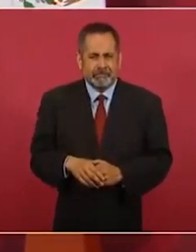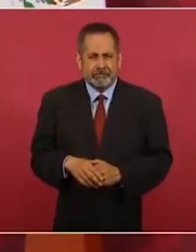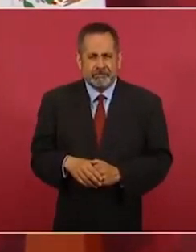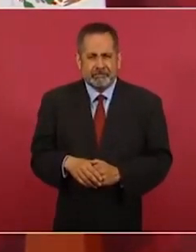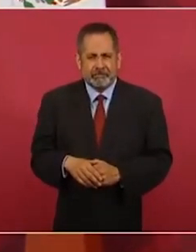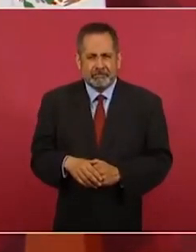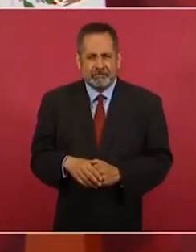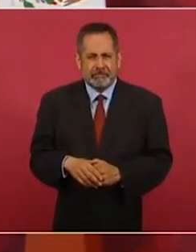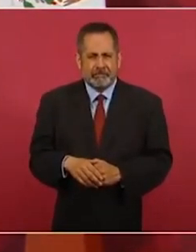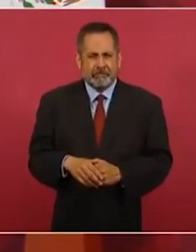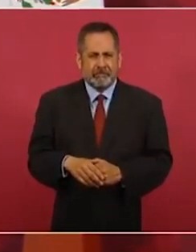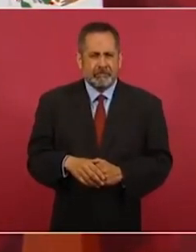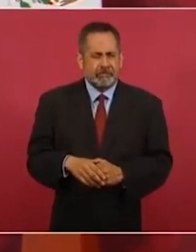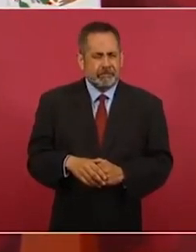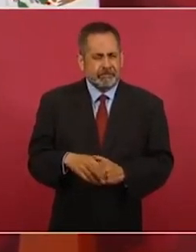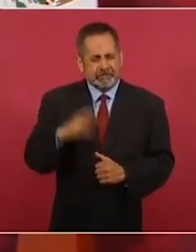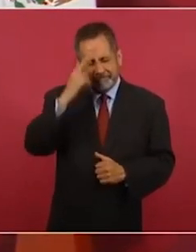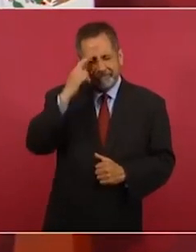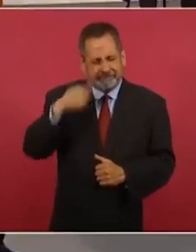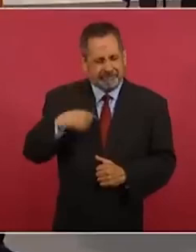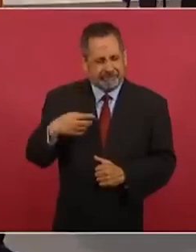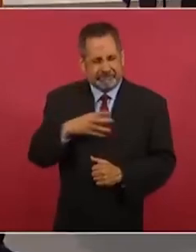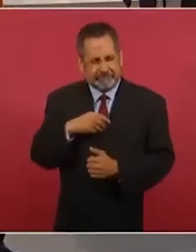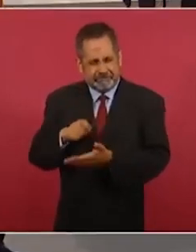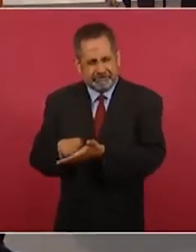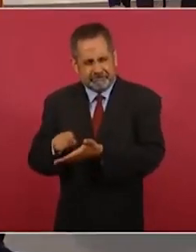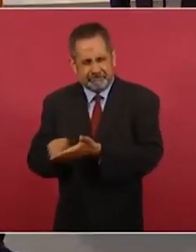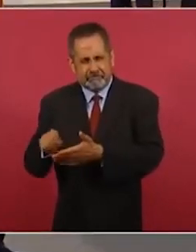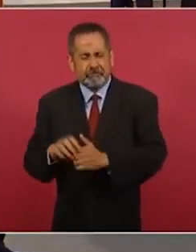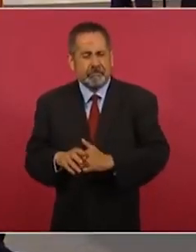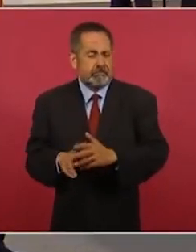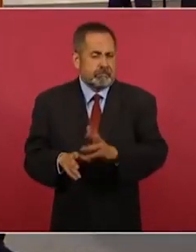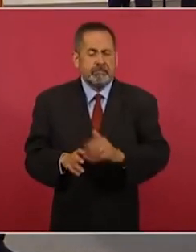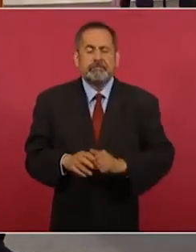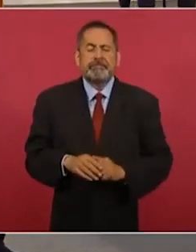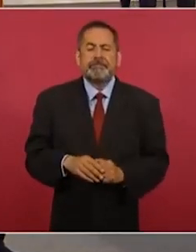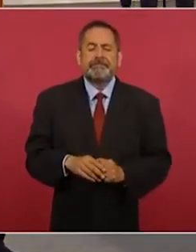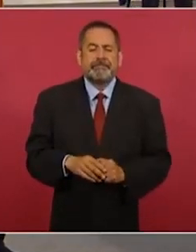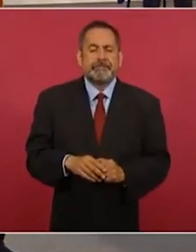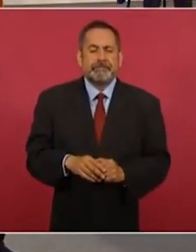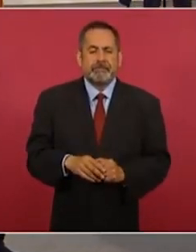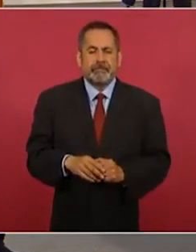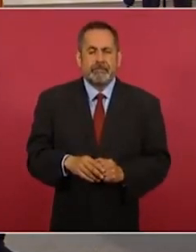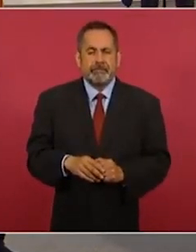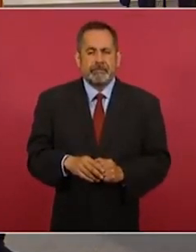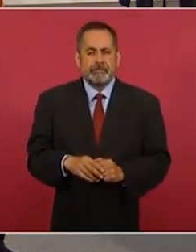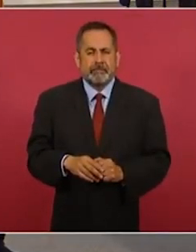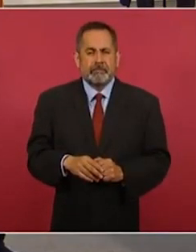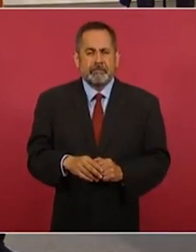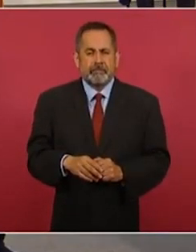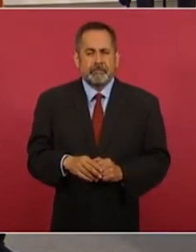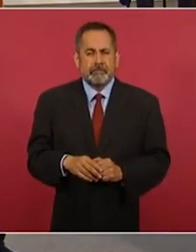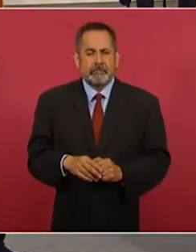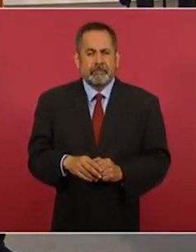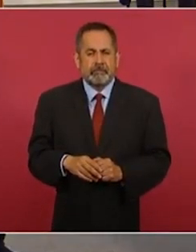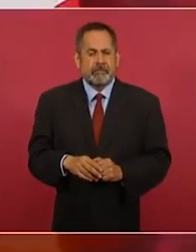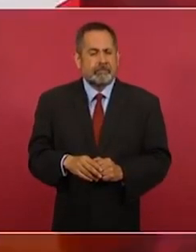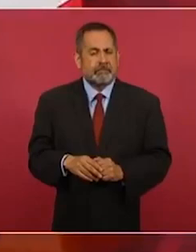y fueron a decirle porque